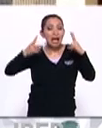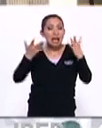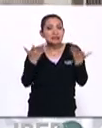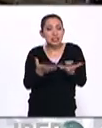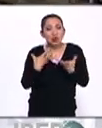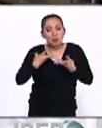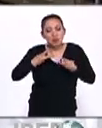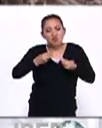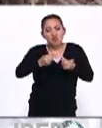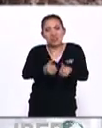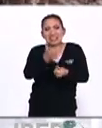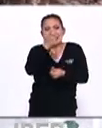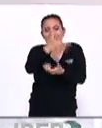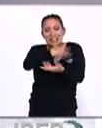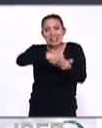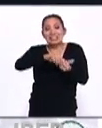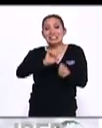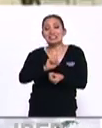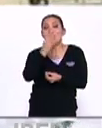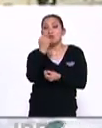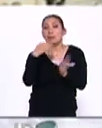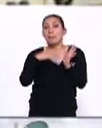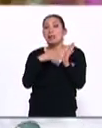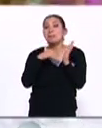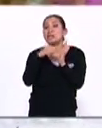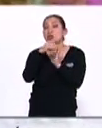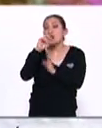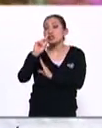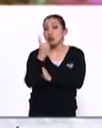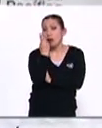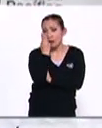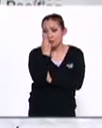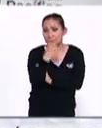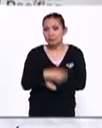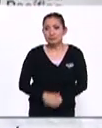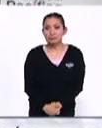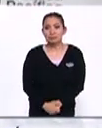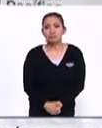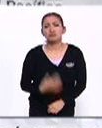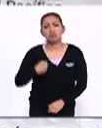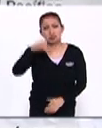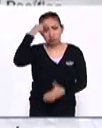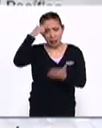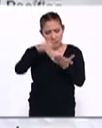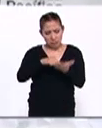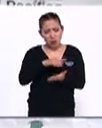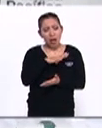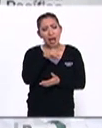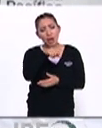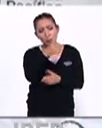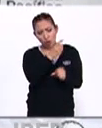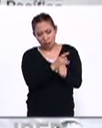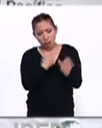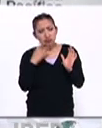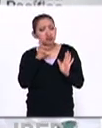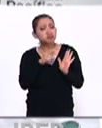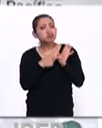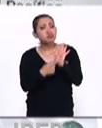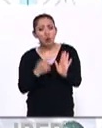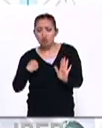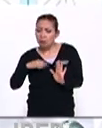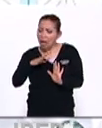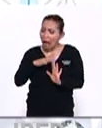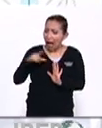generando un derroche económico de 69 mil millones de dólares. Creemos que es también una oportunidad de demostrar cómo